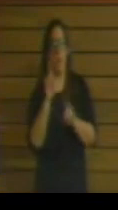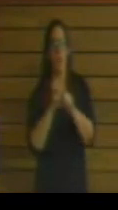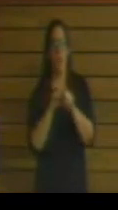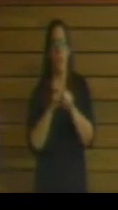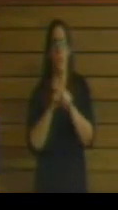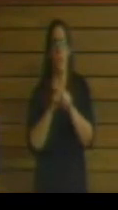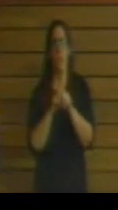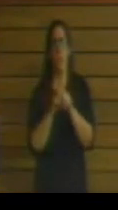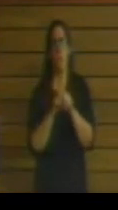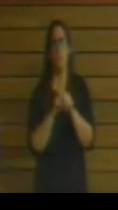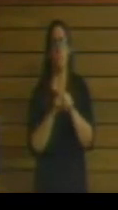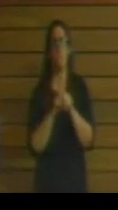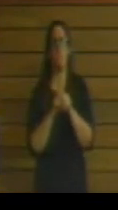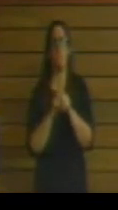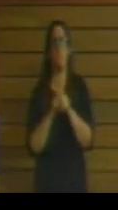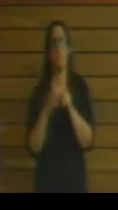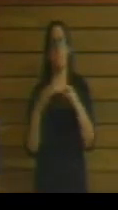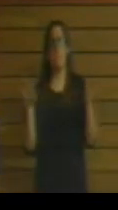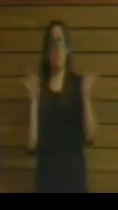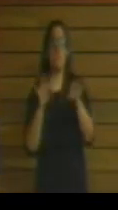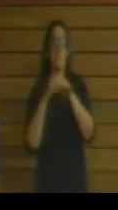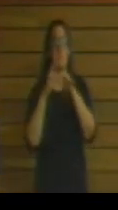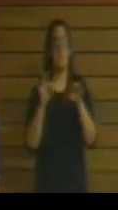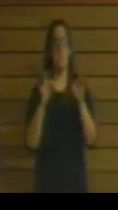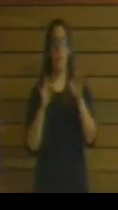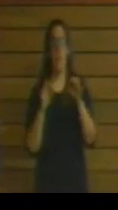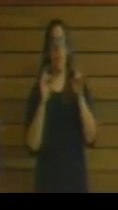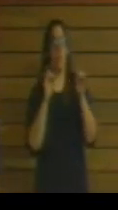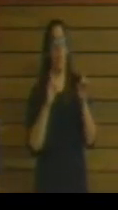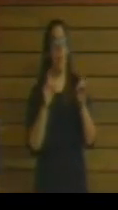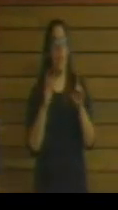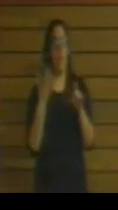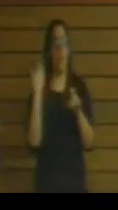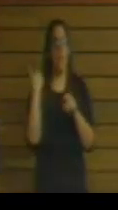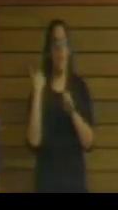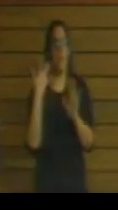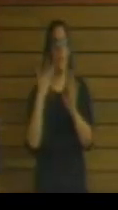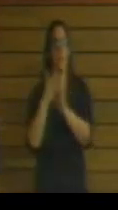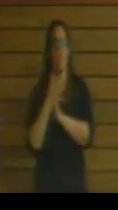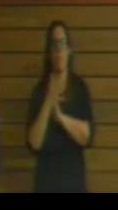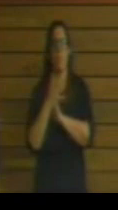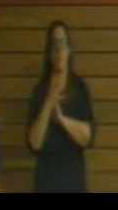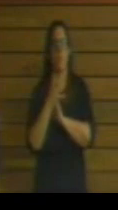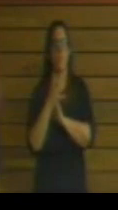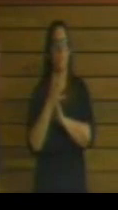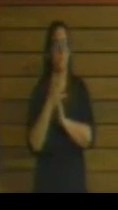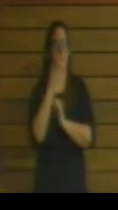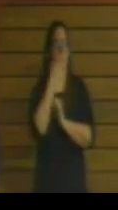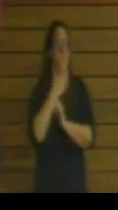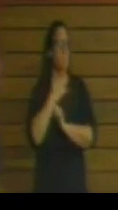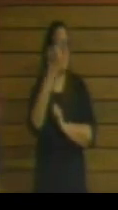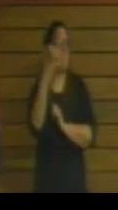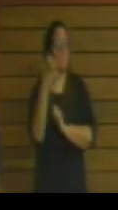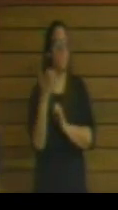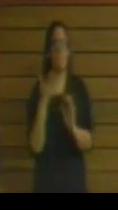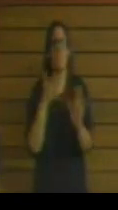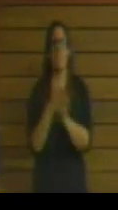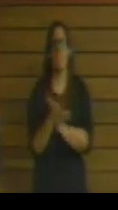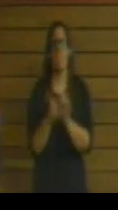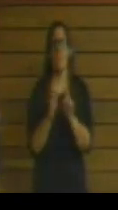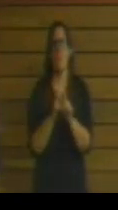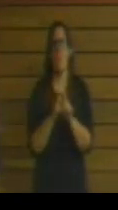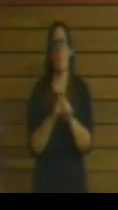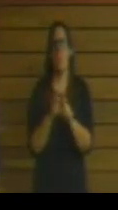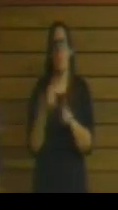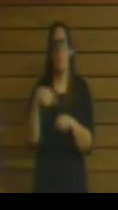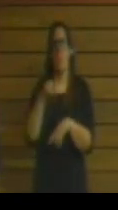o interpretando un vals entonces lanzaban un irrinchi y lo que hemos interpretado nosotros después de escucharles a ustedes que lo que